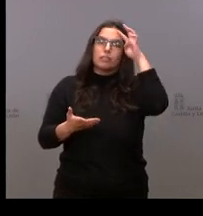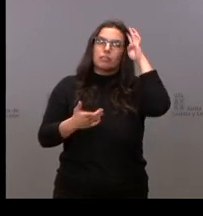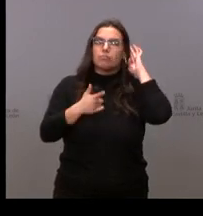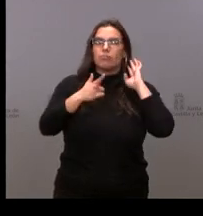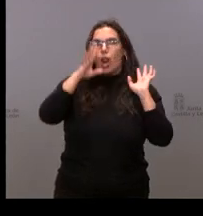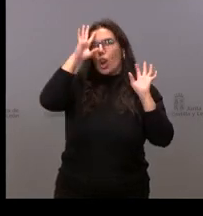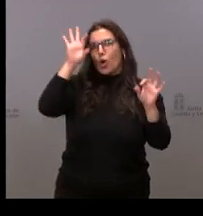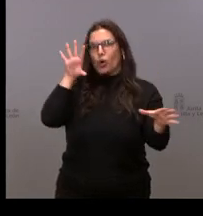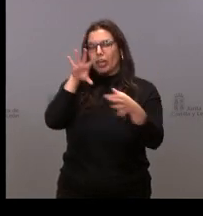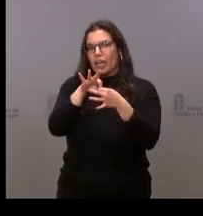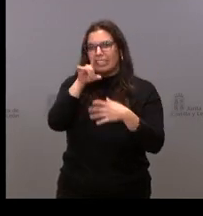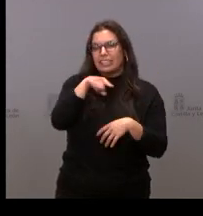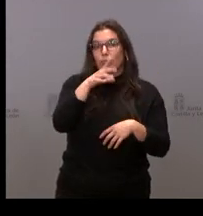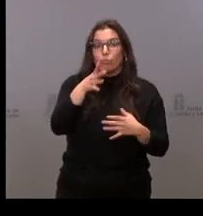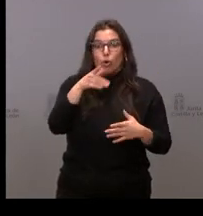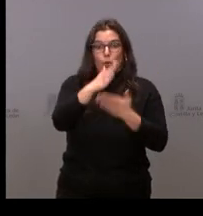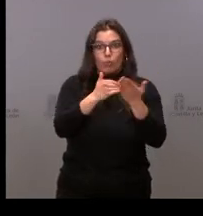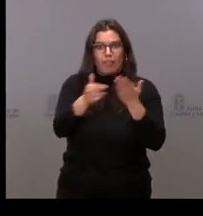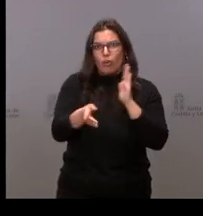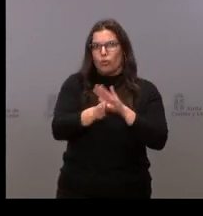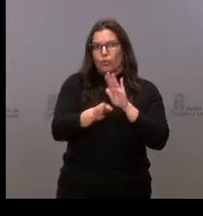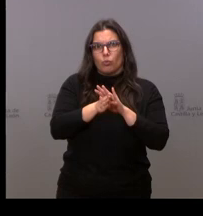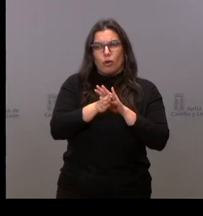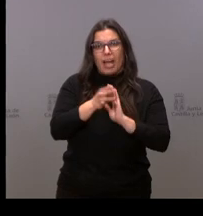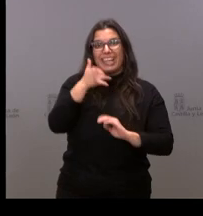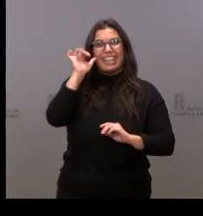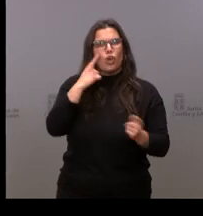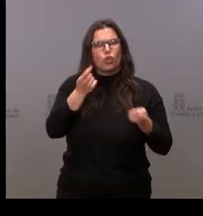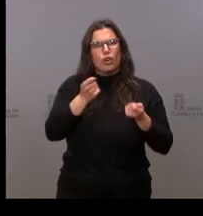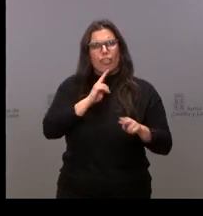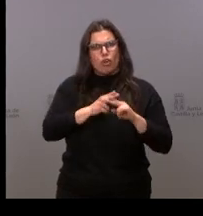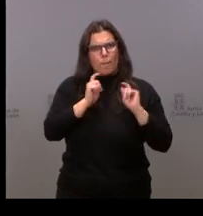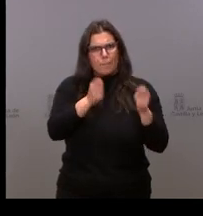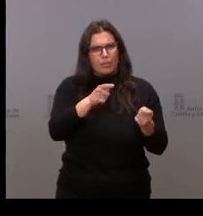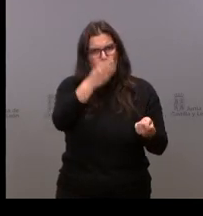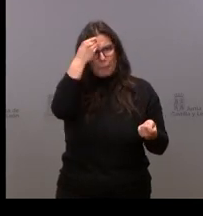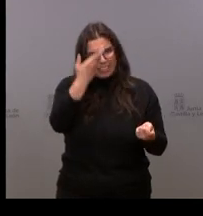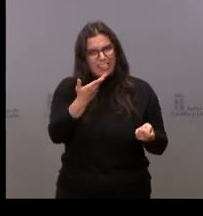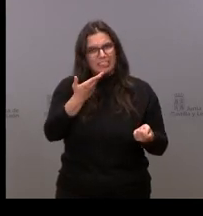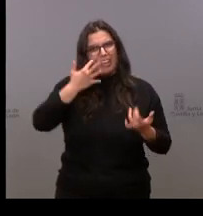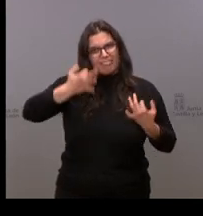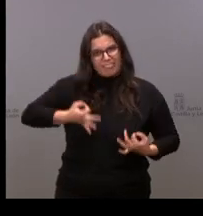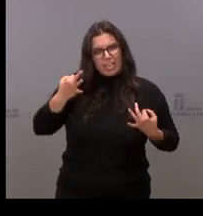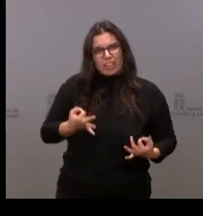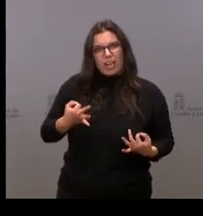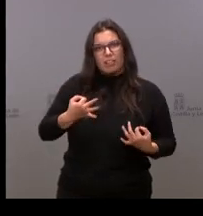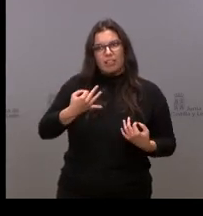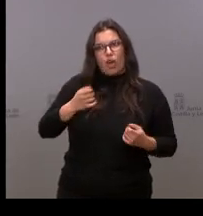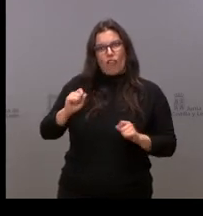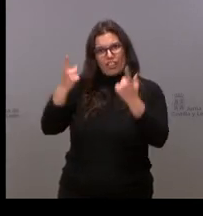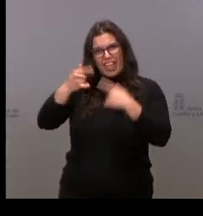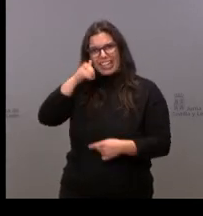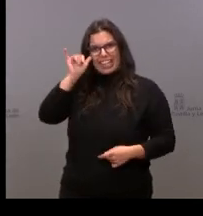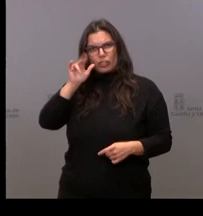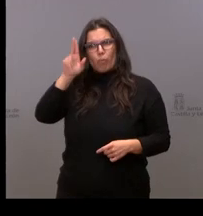lógica de que la comunidad siga estando en una situación de riesgo controlado. Si a usted le parece que el riesgo oficial de la comunidad es